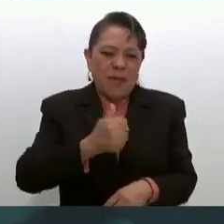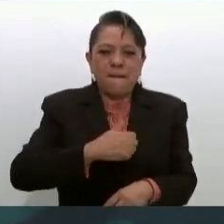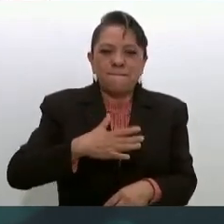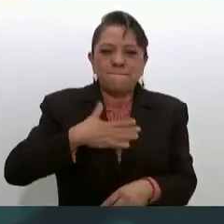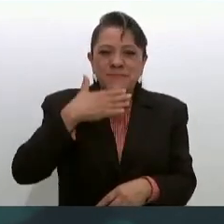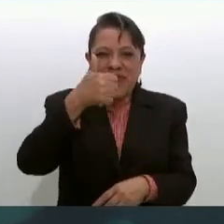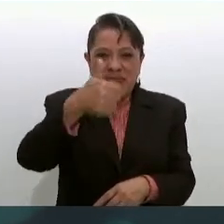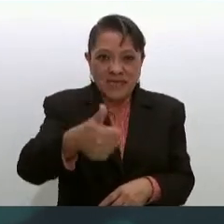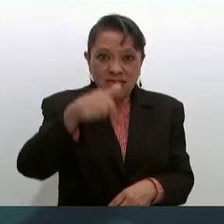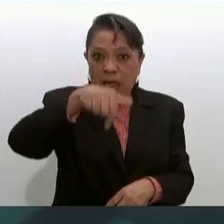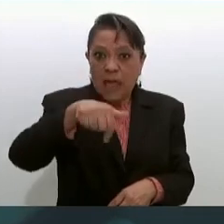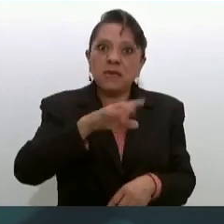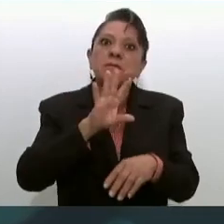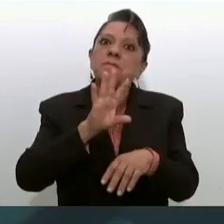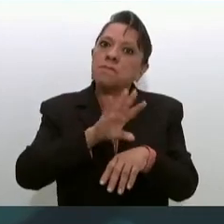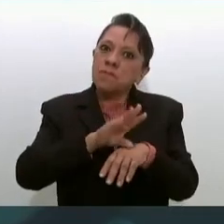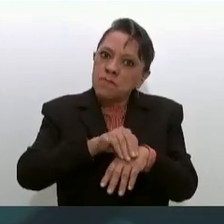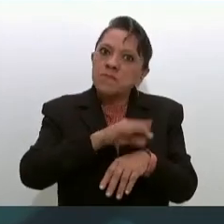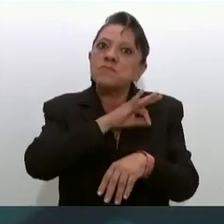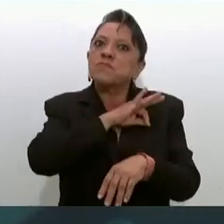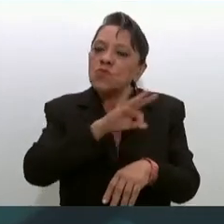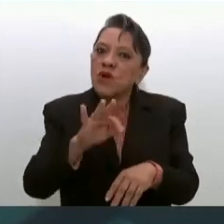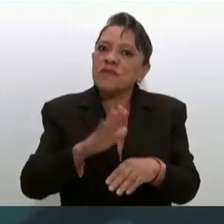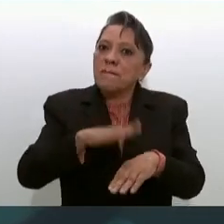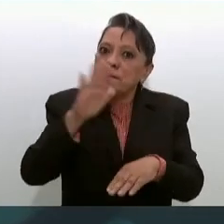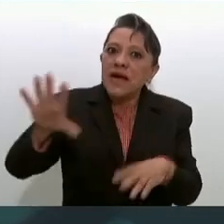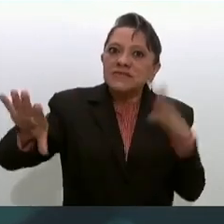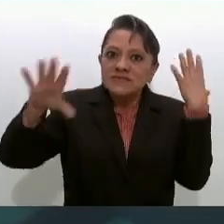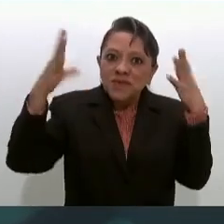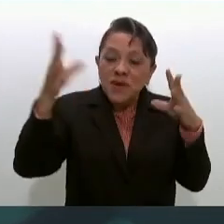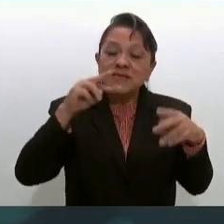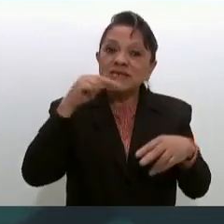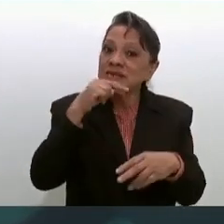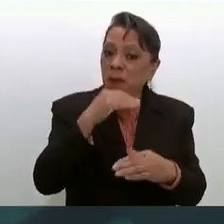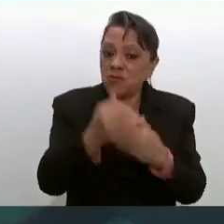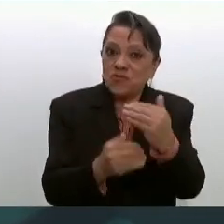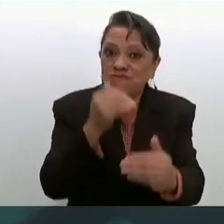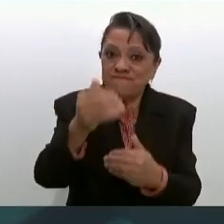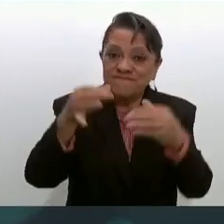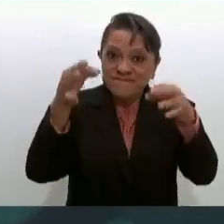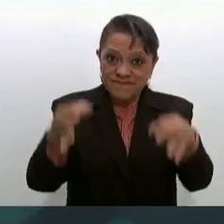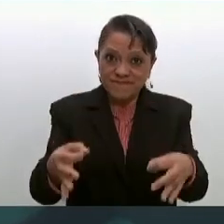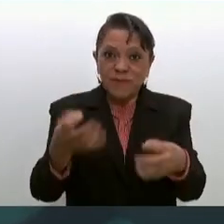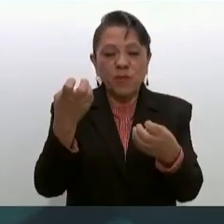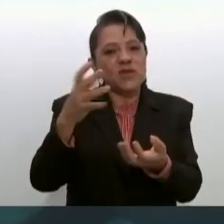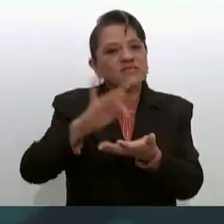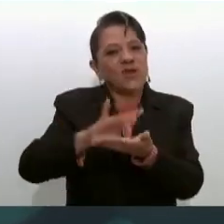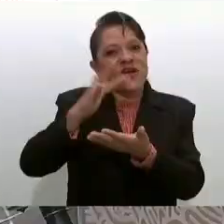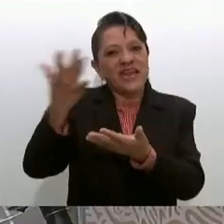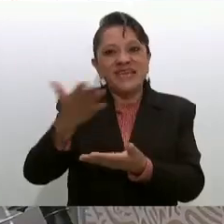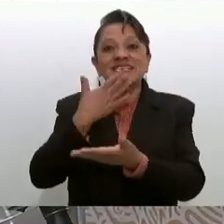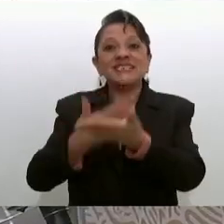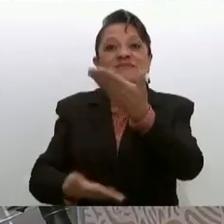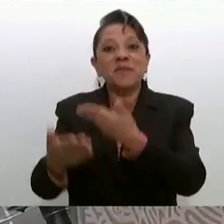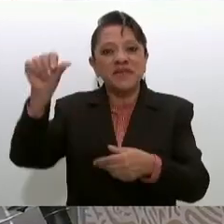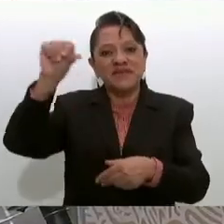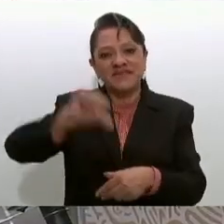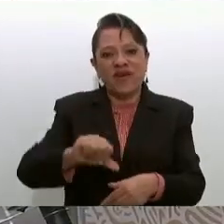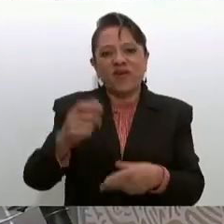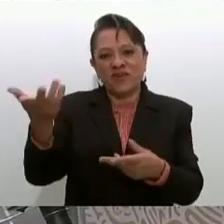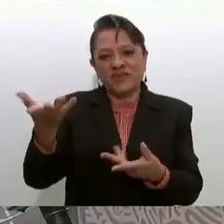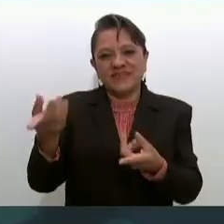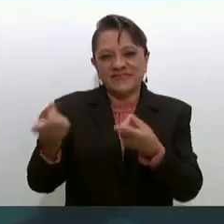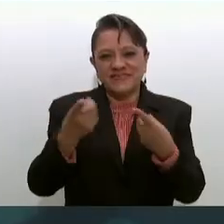avanzar a mucho mayor velocidad. Y de verdad agradecemos esta bienvenida que nos da hoy el gobernador Cuauhtémoc